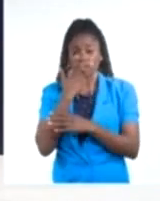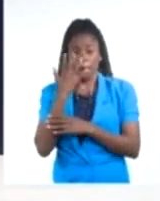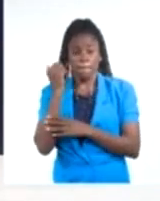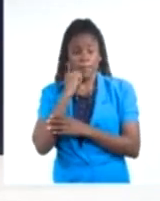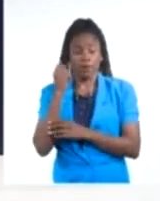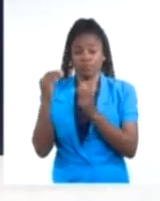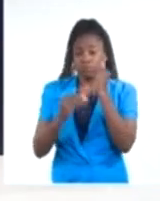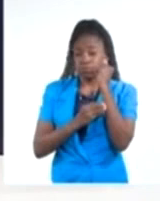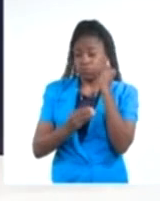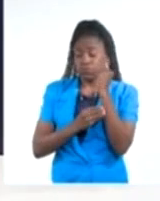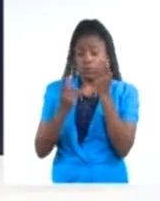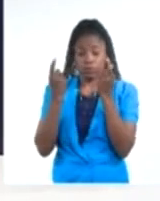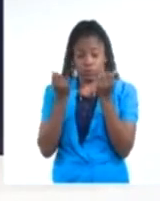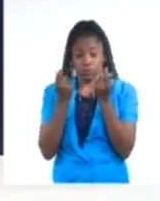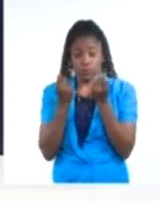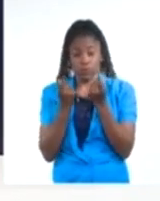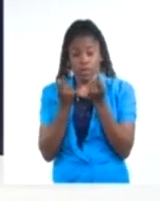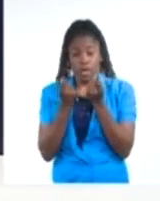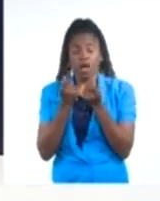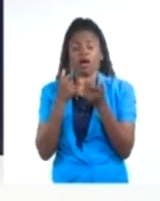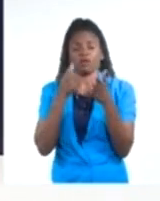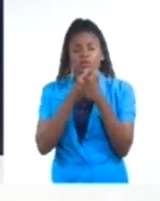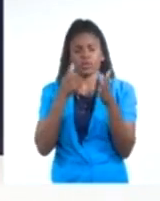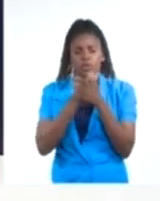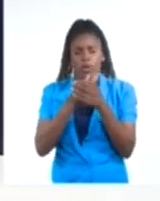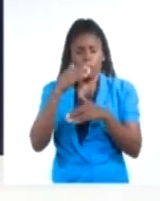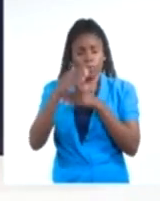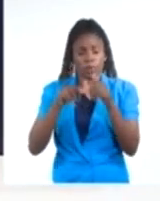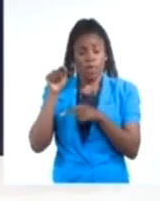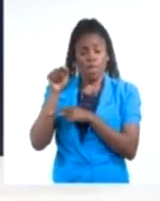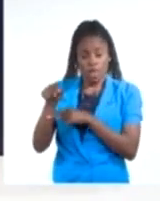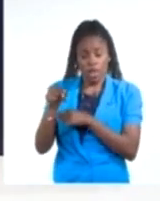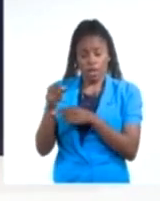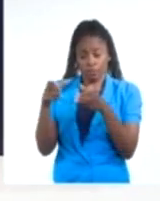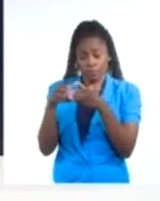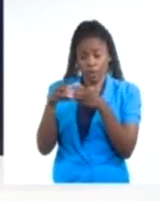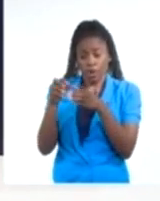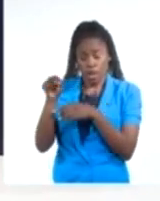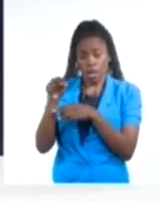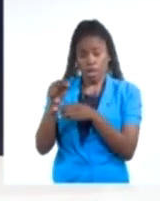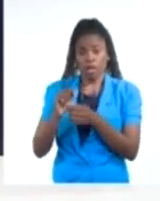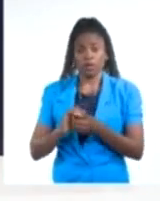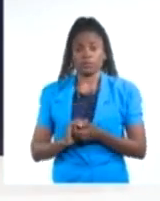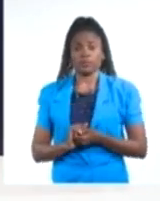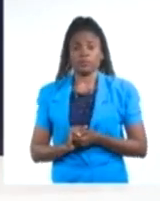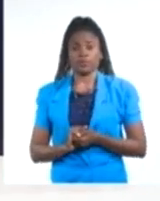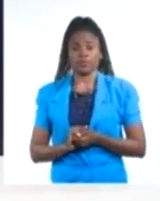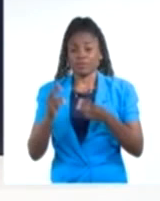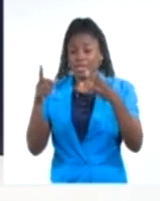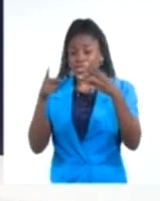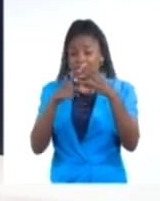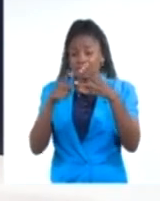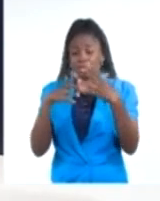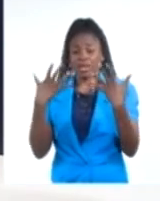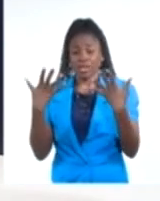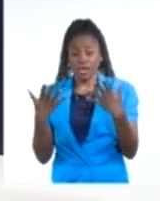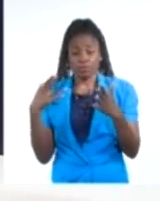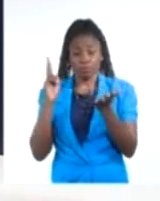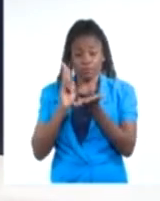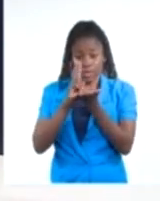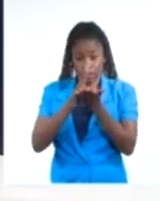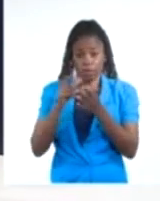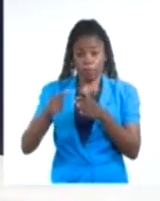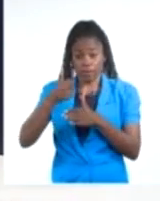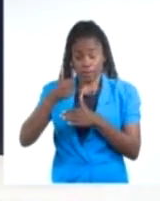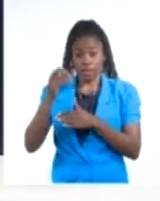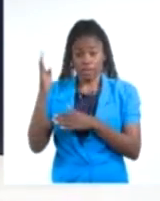poderoso miembro del bloque, enfrentó las fisuras provocadas por el pequeño Montevideo. El tercer país fue Estados Unidos y aquí vale